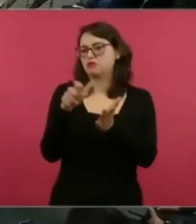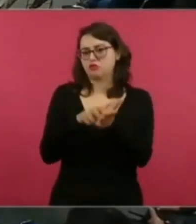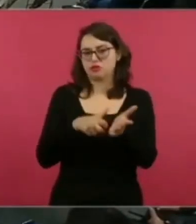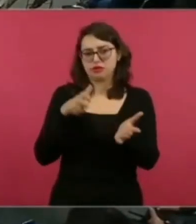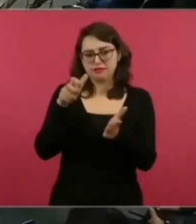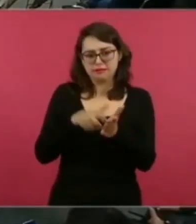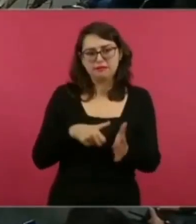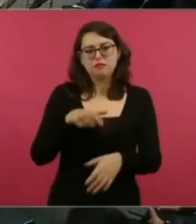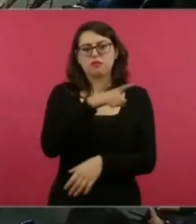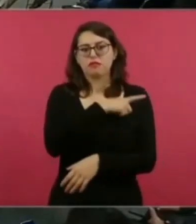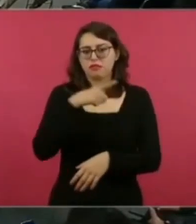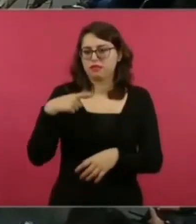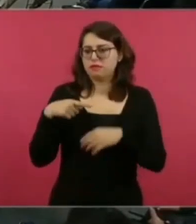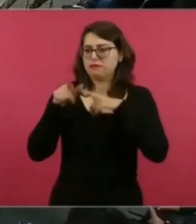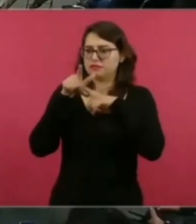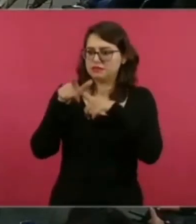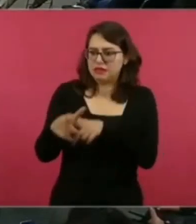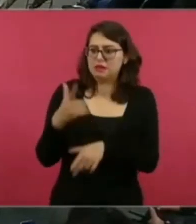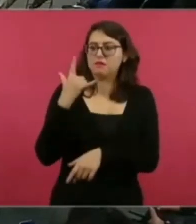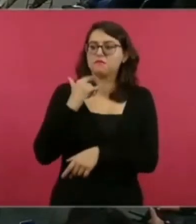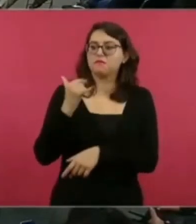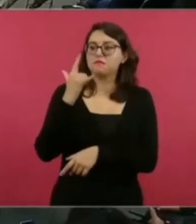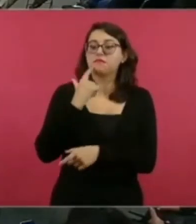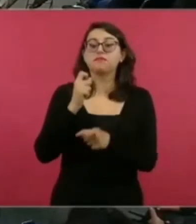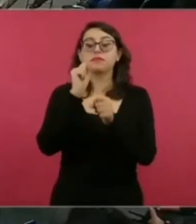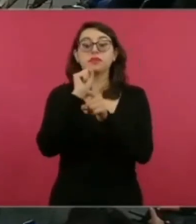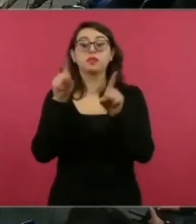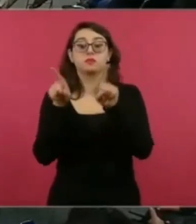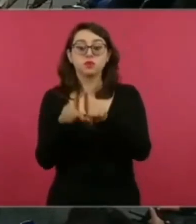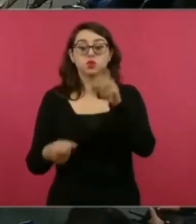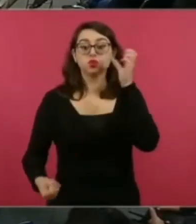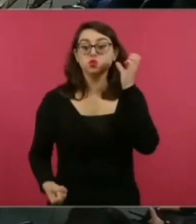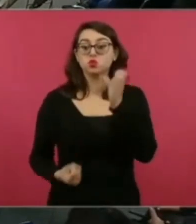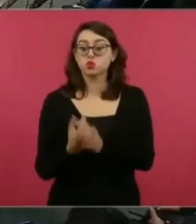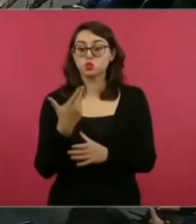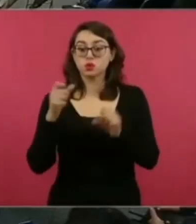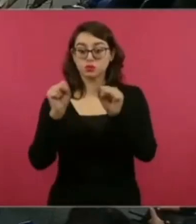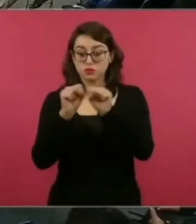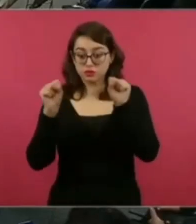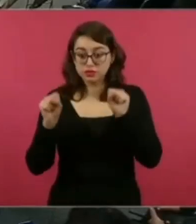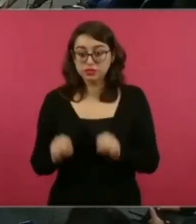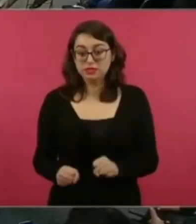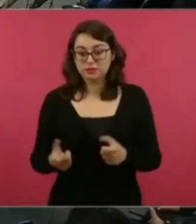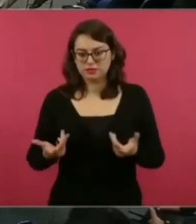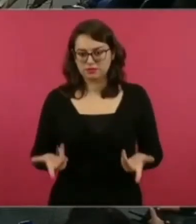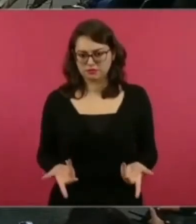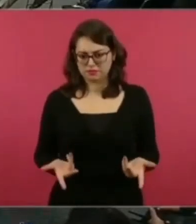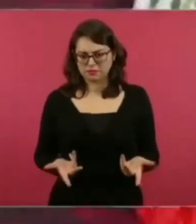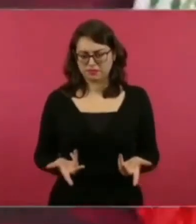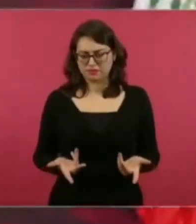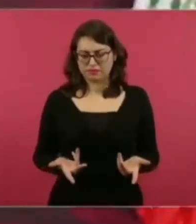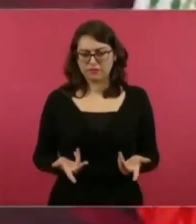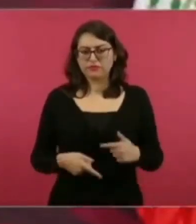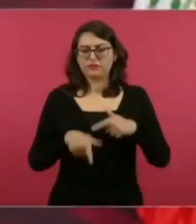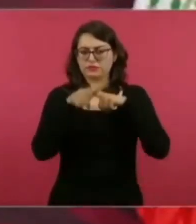también cosas nuevas por eso se habla de continuidad con cambio